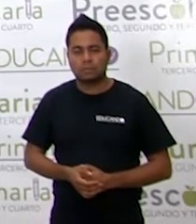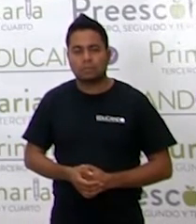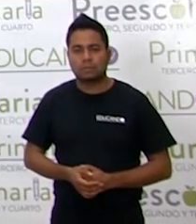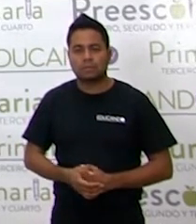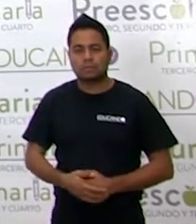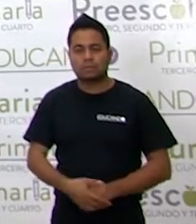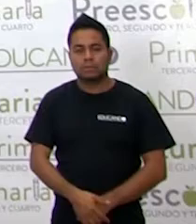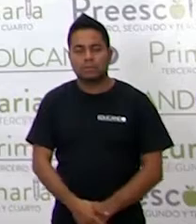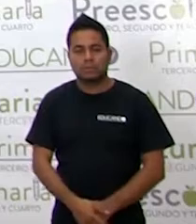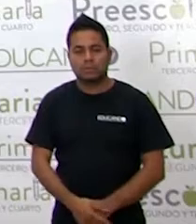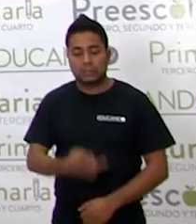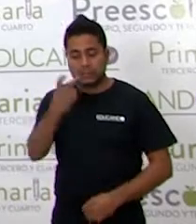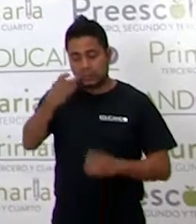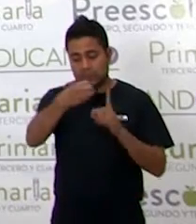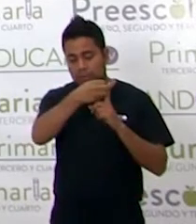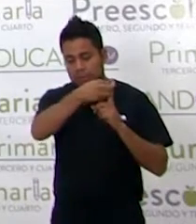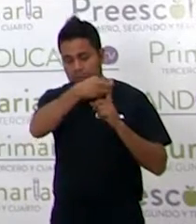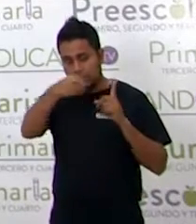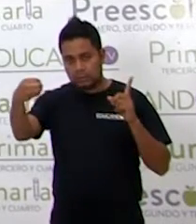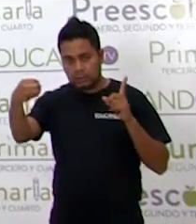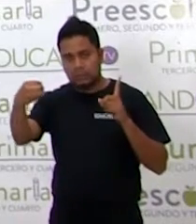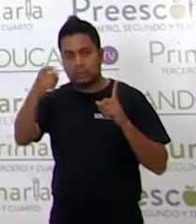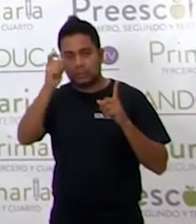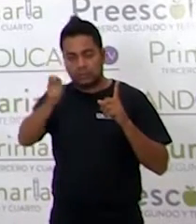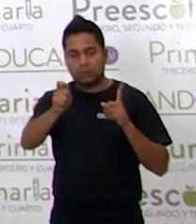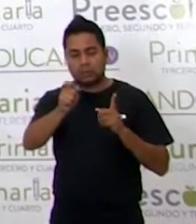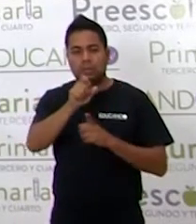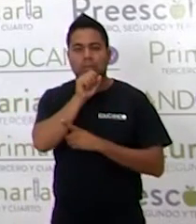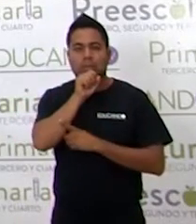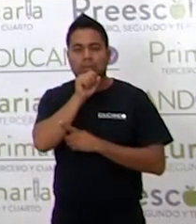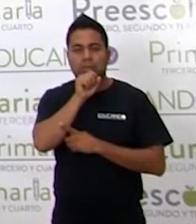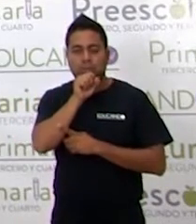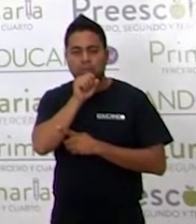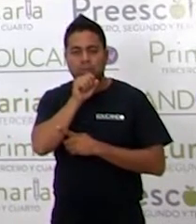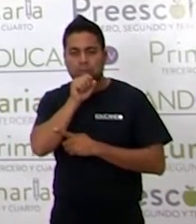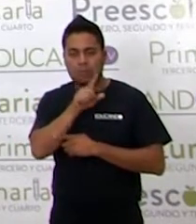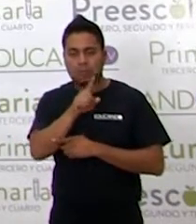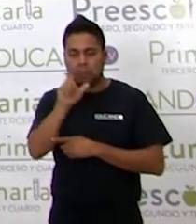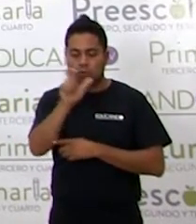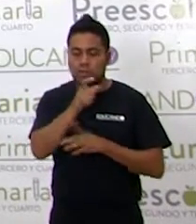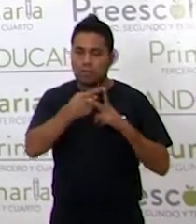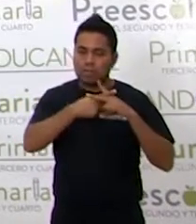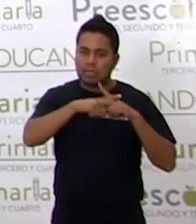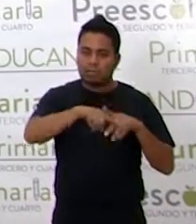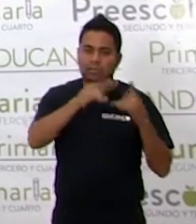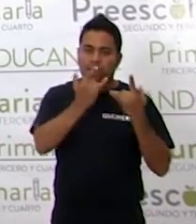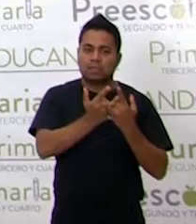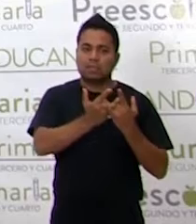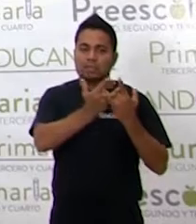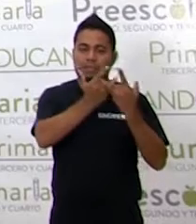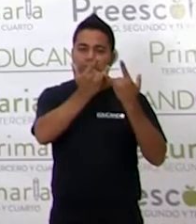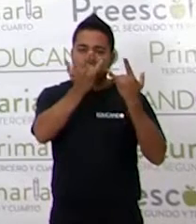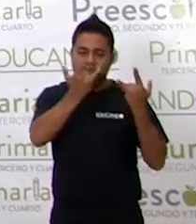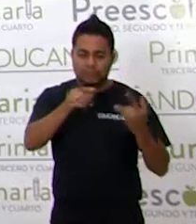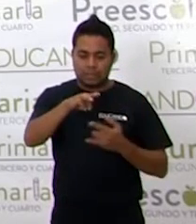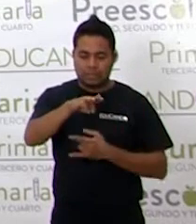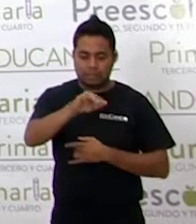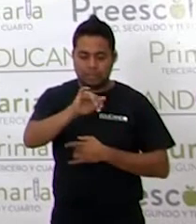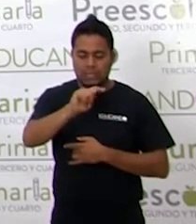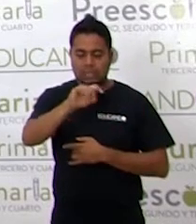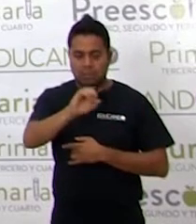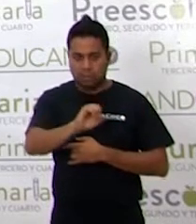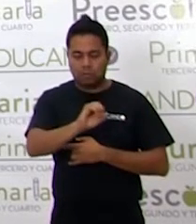Esta frase También Es De El Inicio De Nuestro Mito